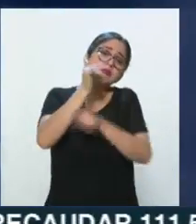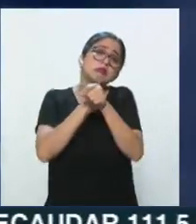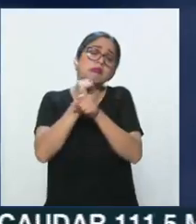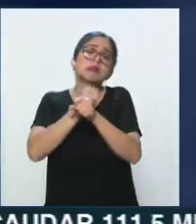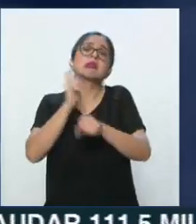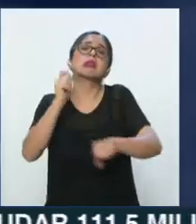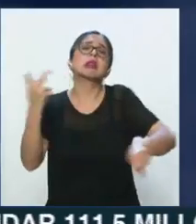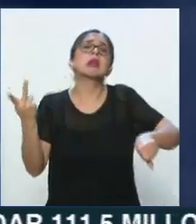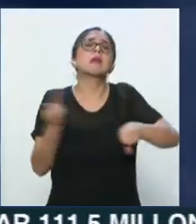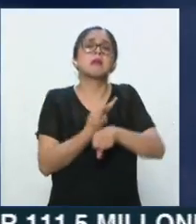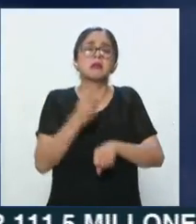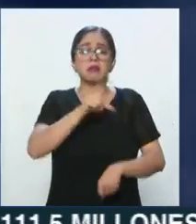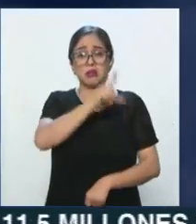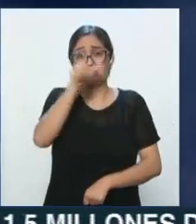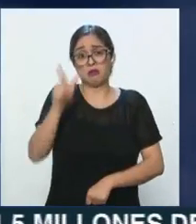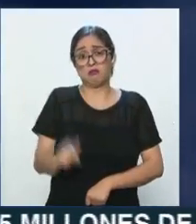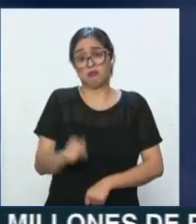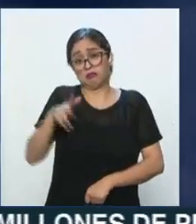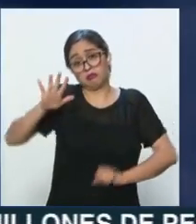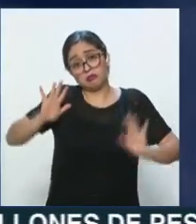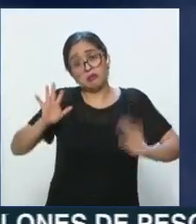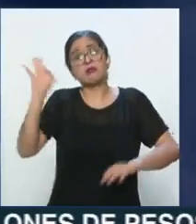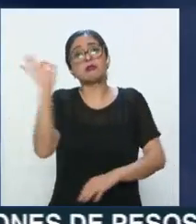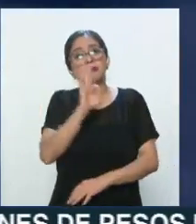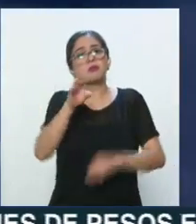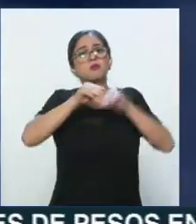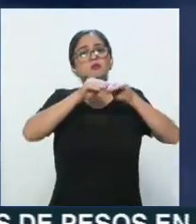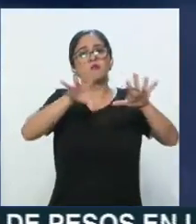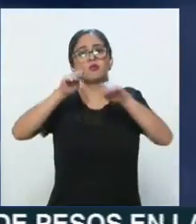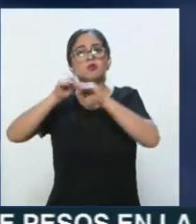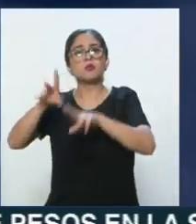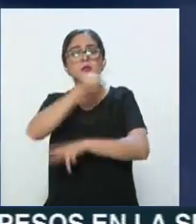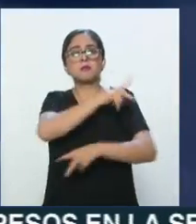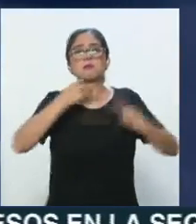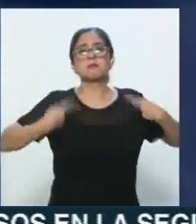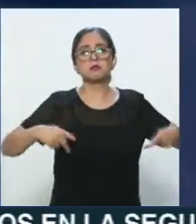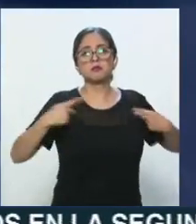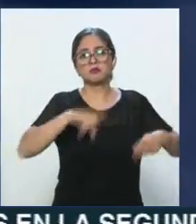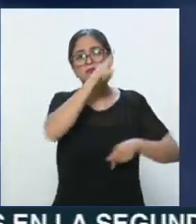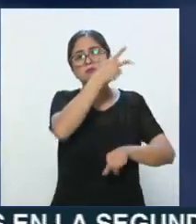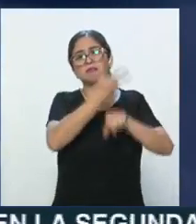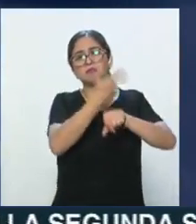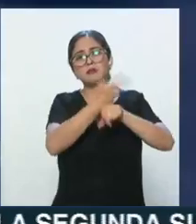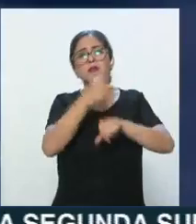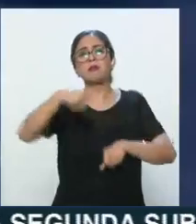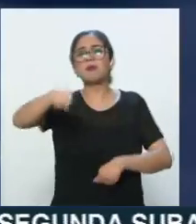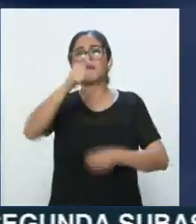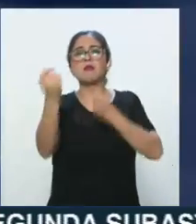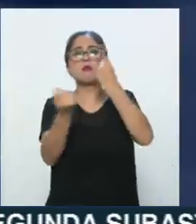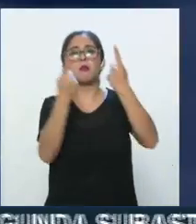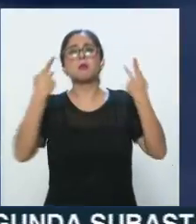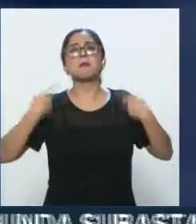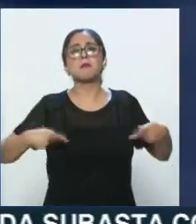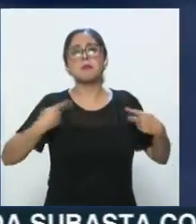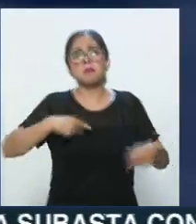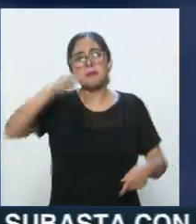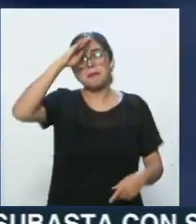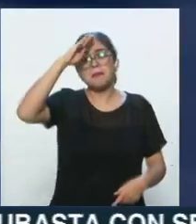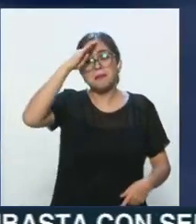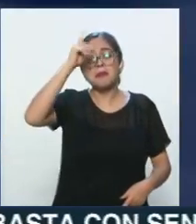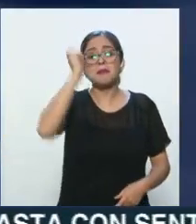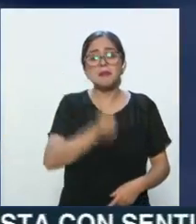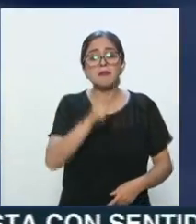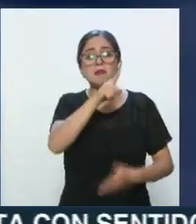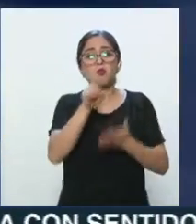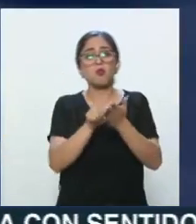llevan las investigaciones que se espera. También saquen a la luz nombres de norteamericanos, porque a veces parece que nada más cruzando la frontera, las drogas